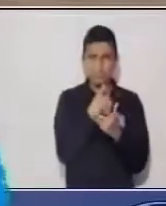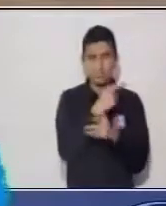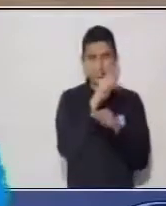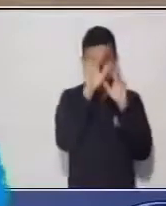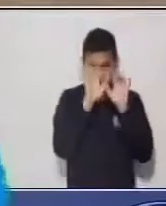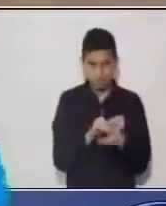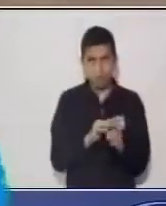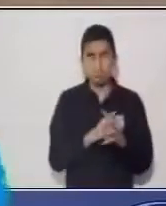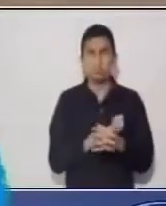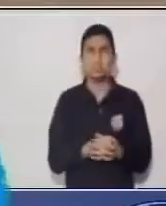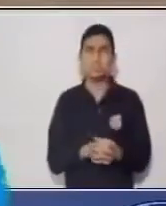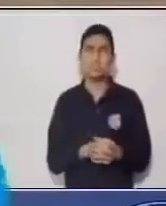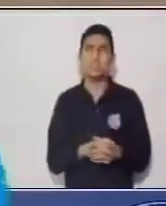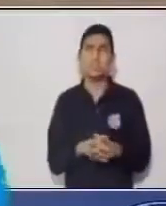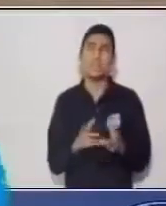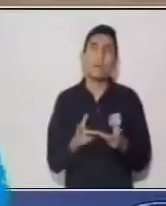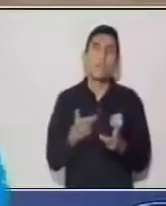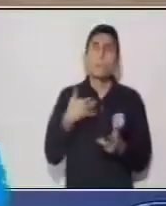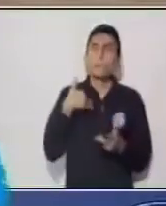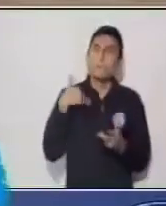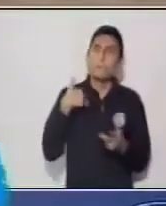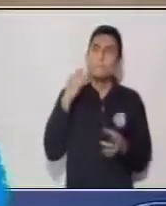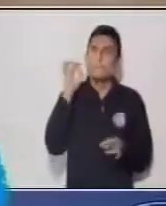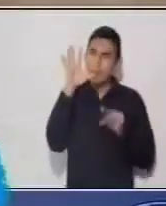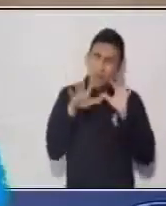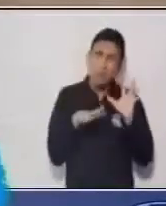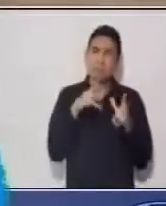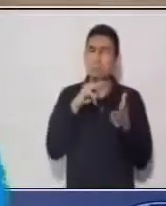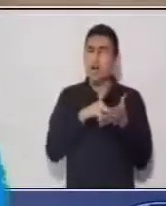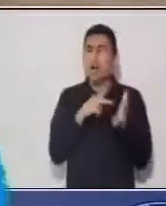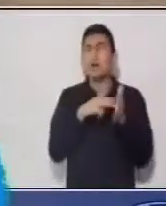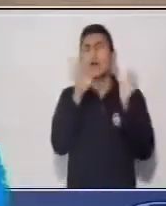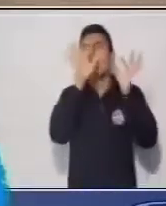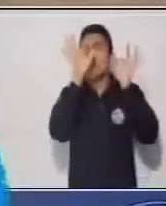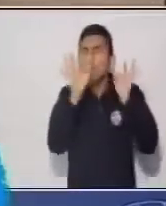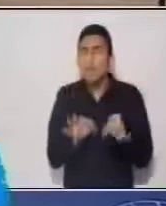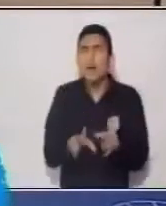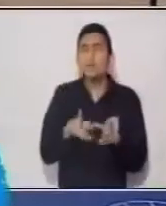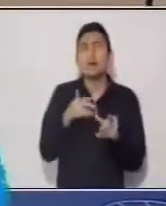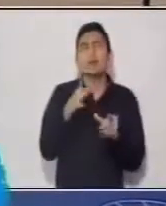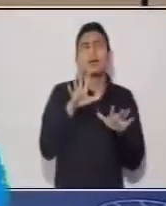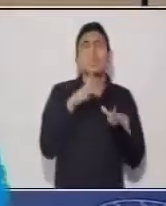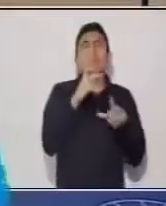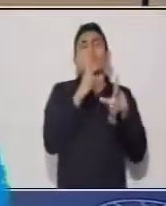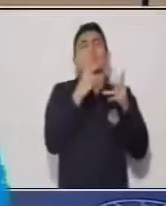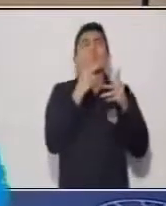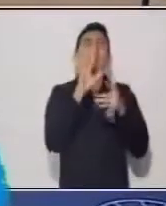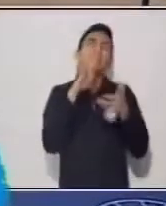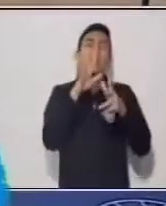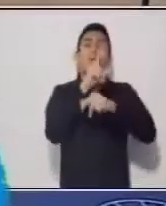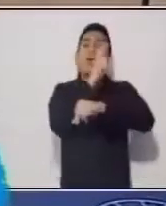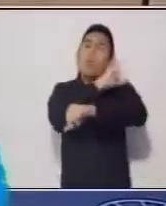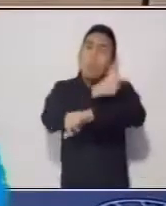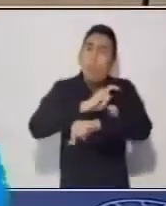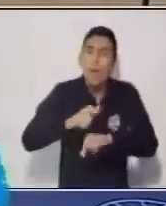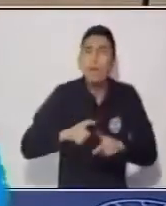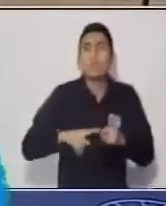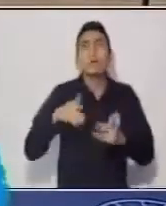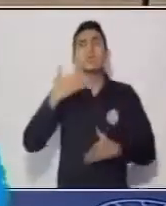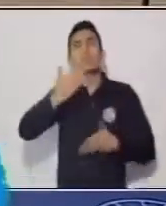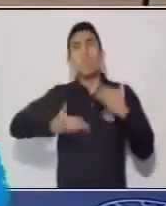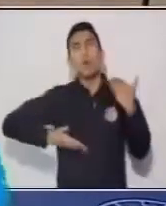cierto toque literario. Toque literario, estoy hablando acerca de cuentos, poemas,